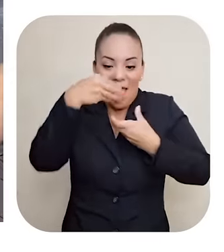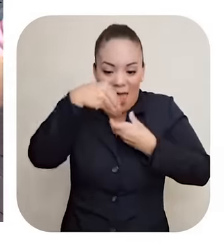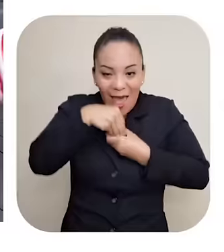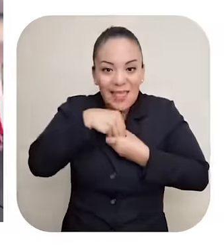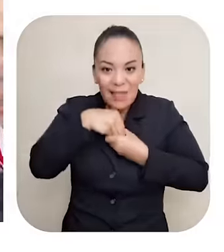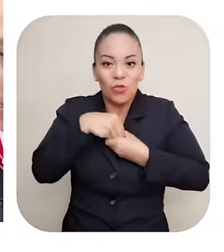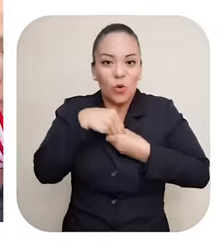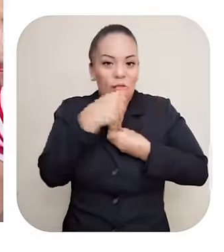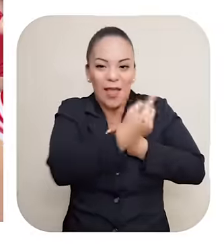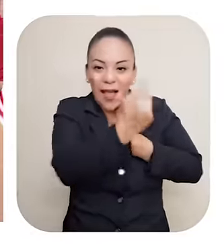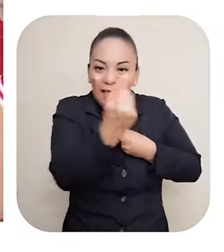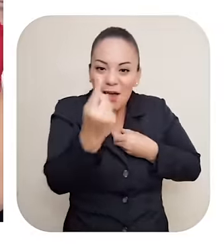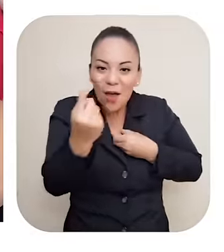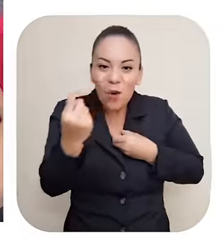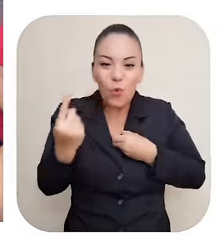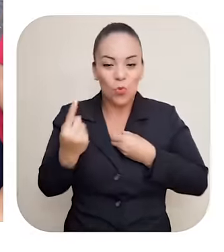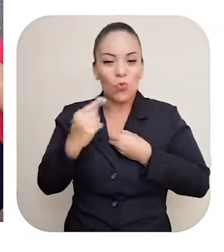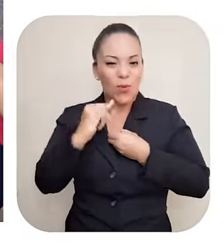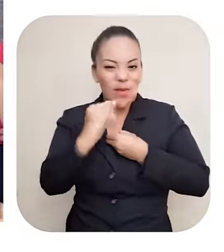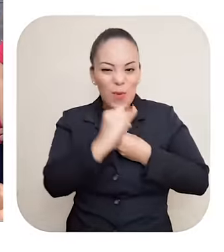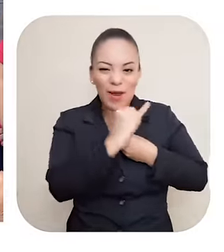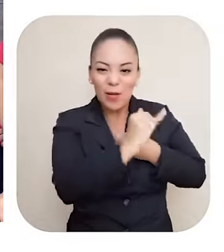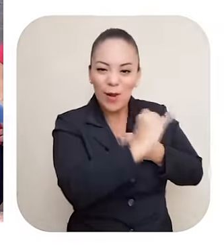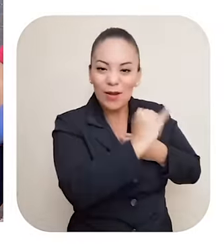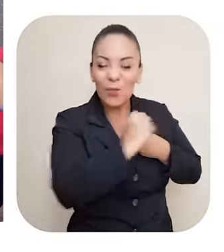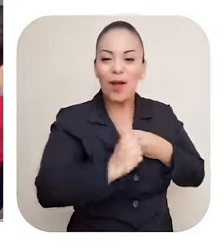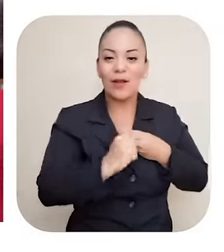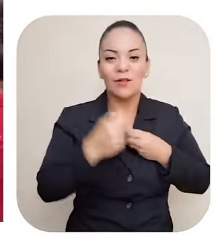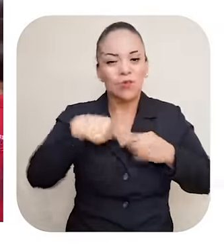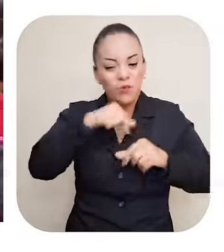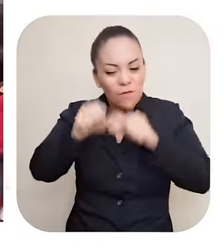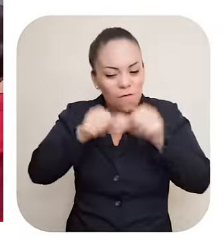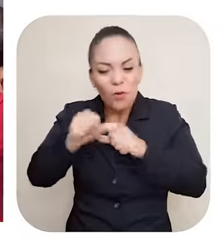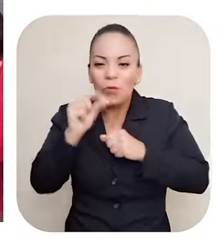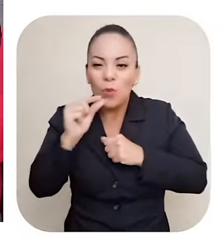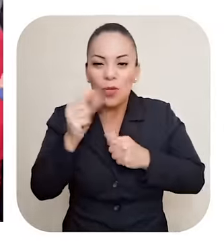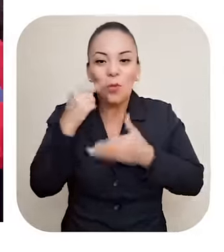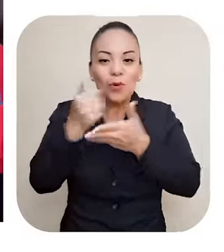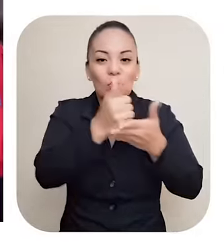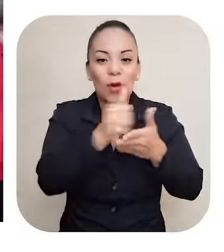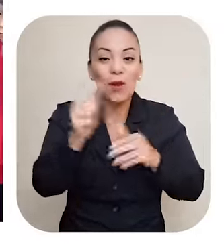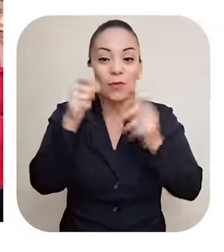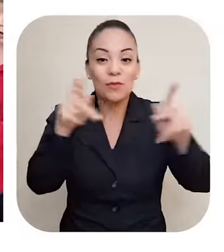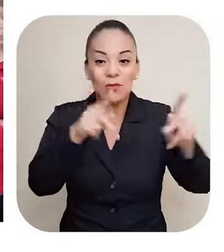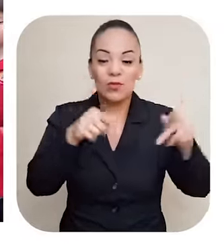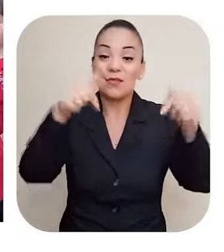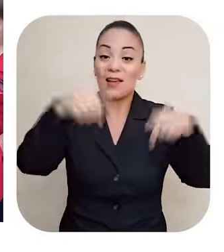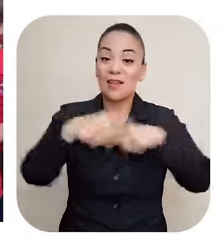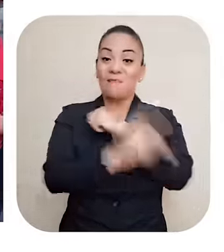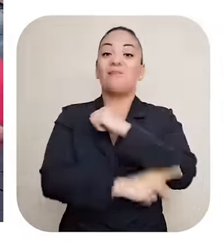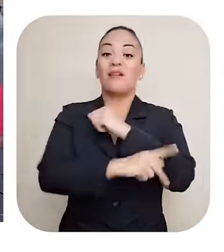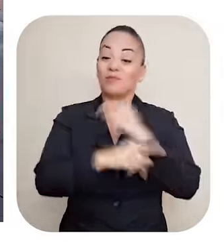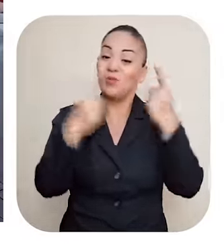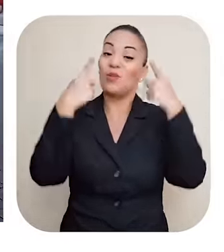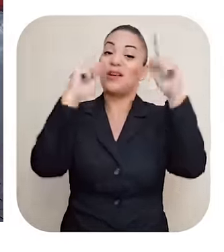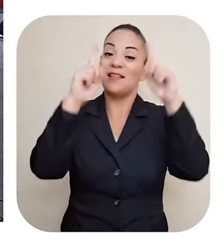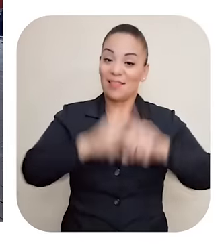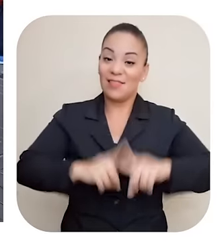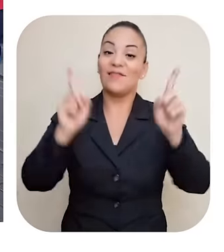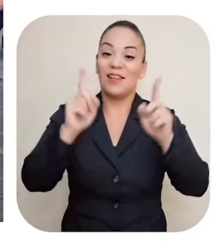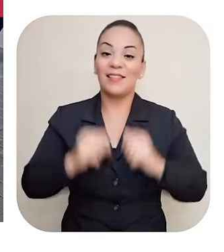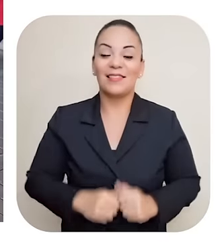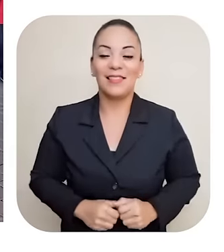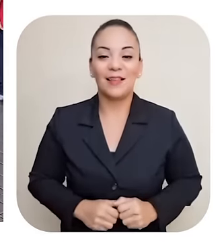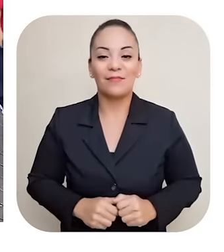pone él Por ayudar a los demás Este sería un país Muy, muy diferente Padre Dígame una cosa ¿Cómo los que queremos